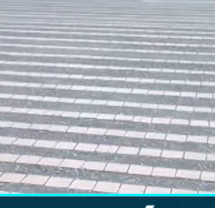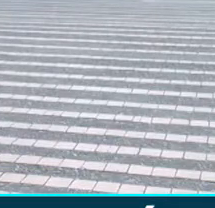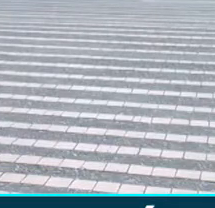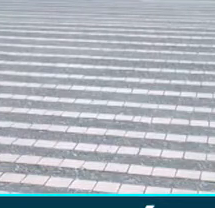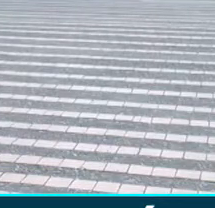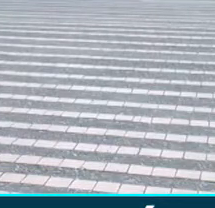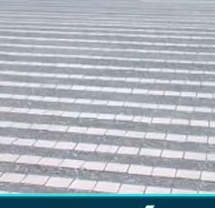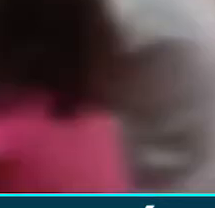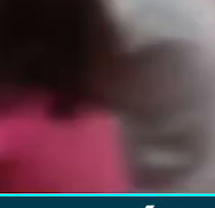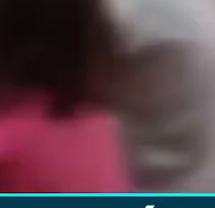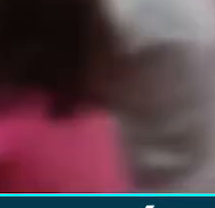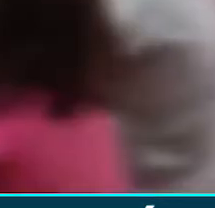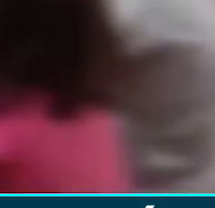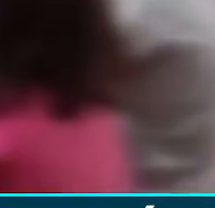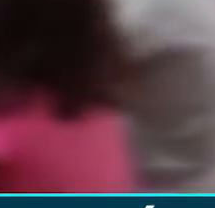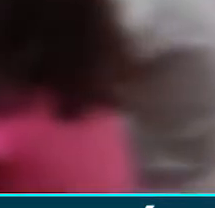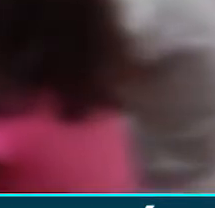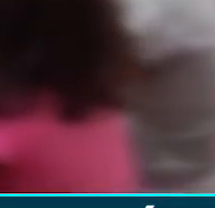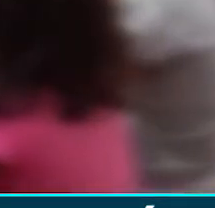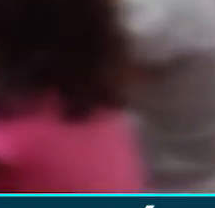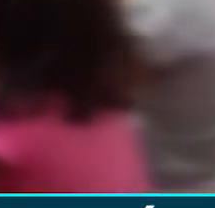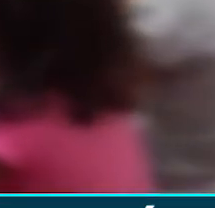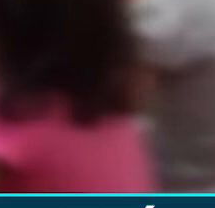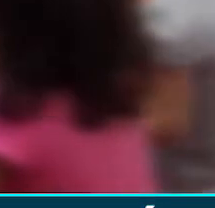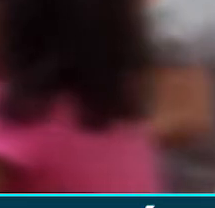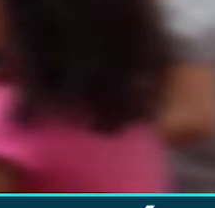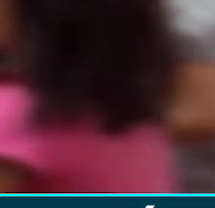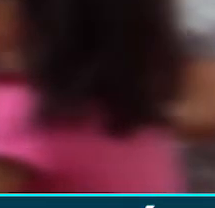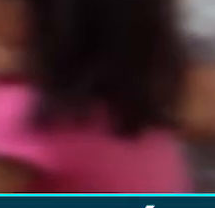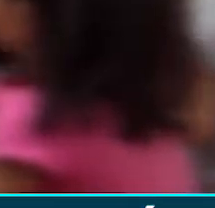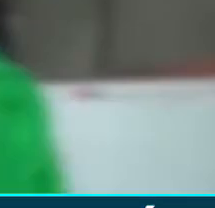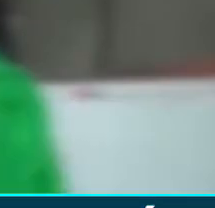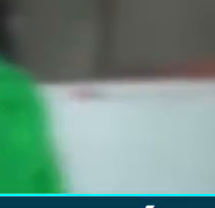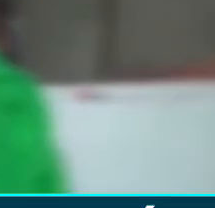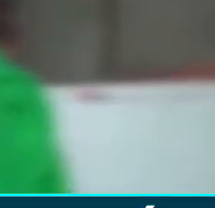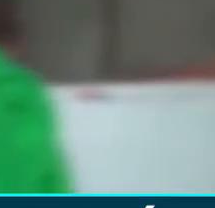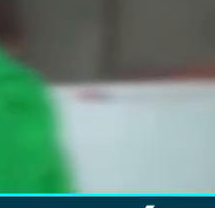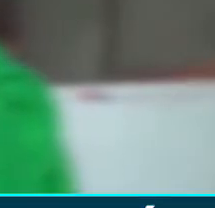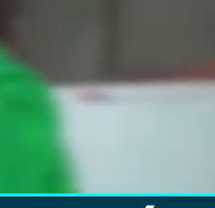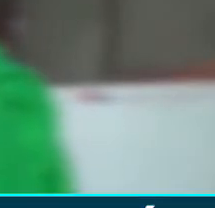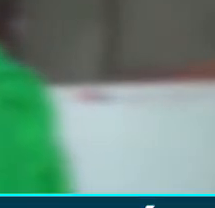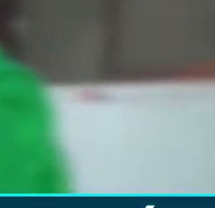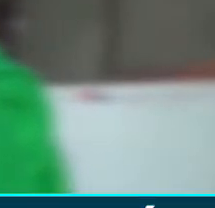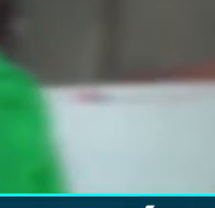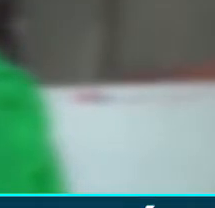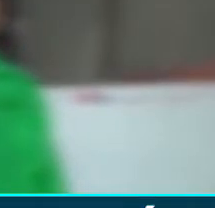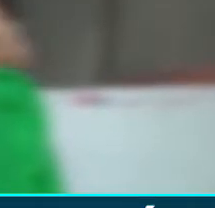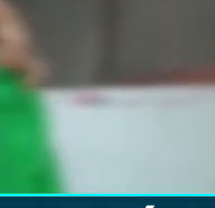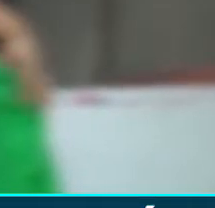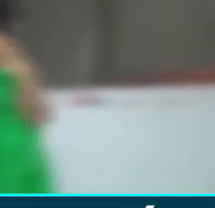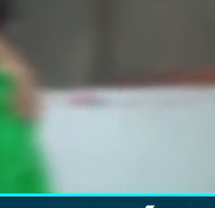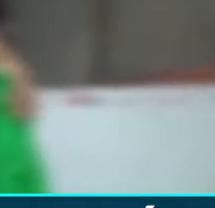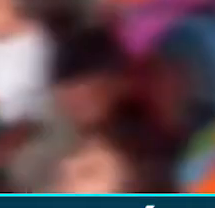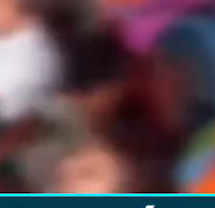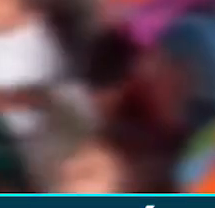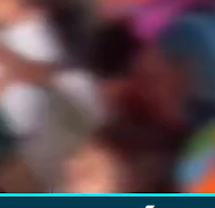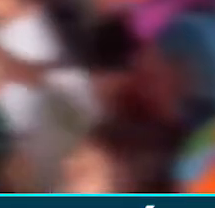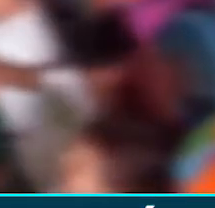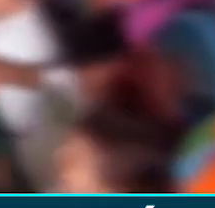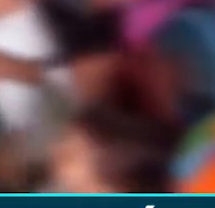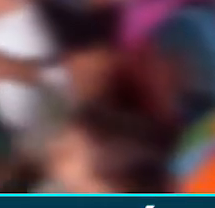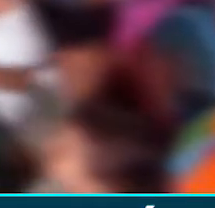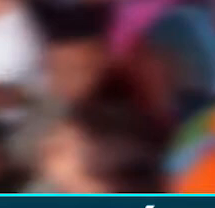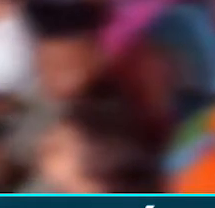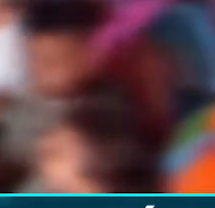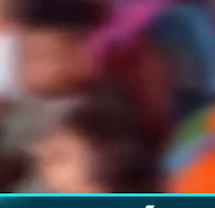primera infancia en cada comuna. El cabildante indicó que los operadores provenientes de otras partes del país no conocen el territorio ni los procesos que por más de